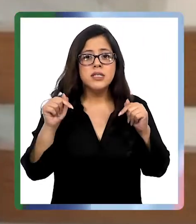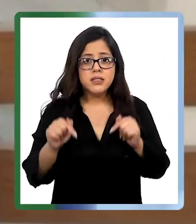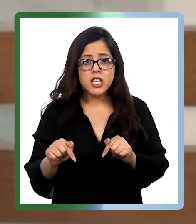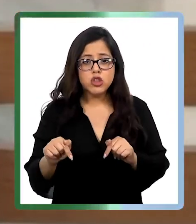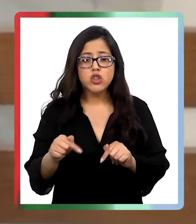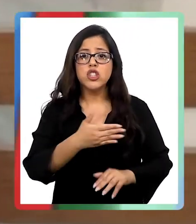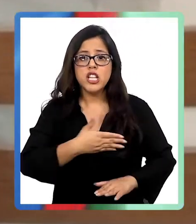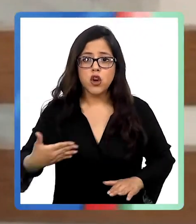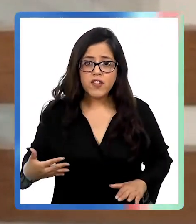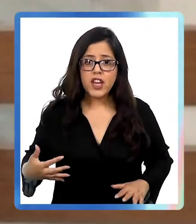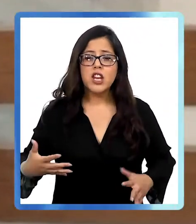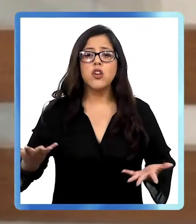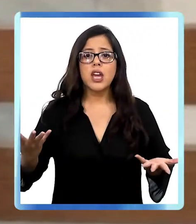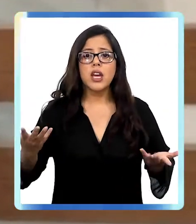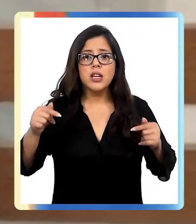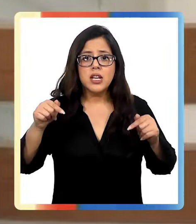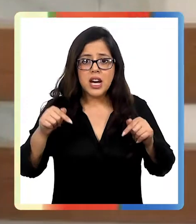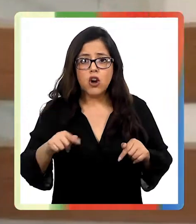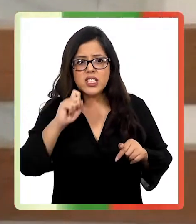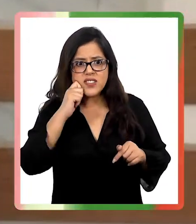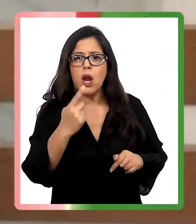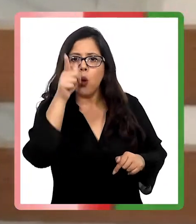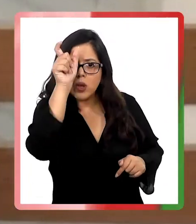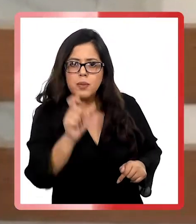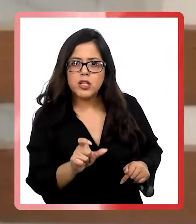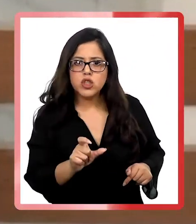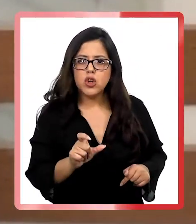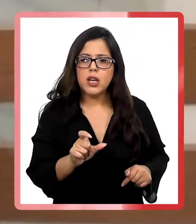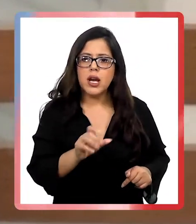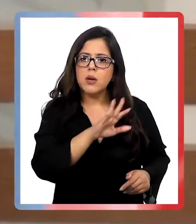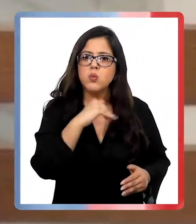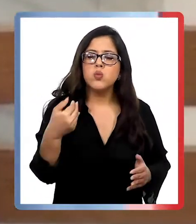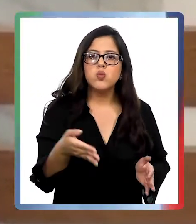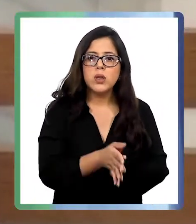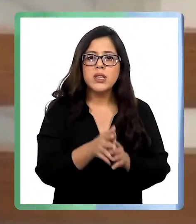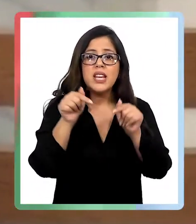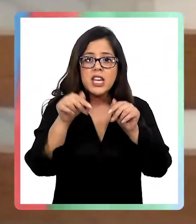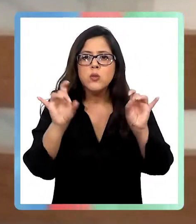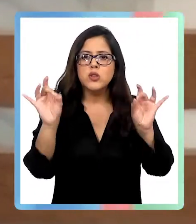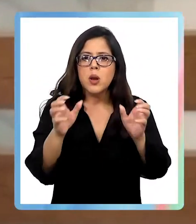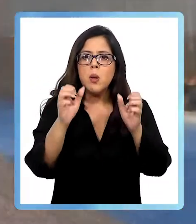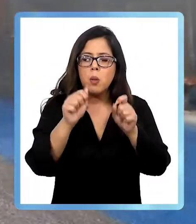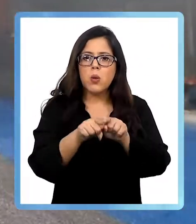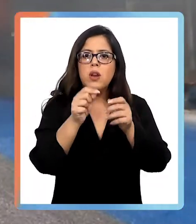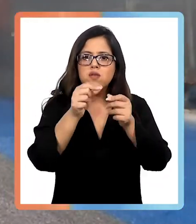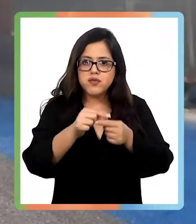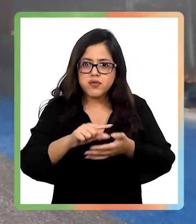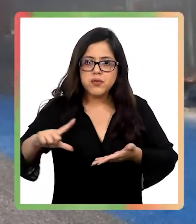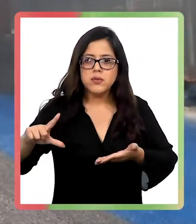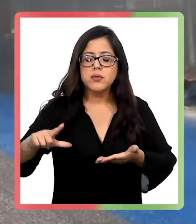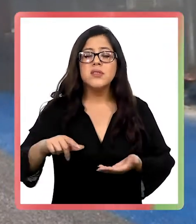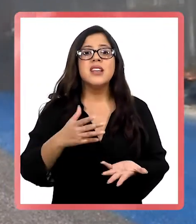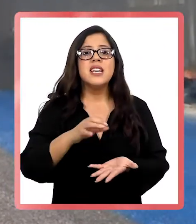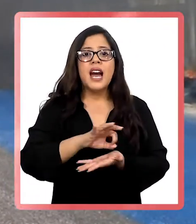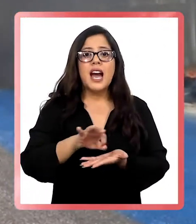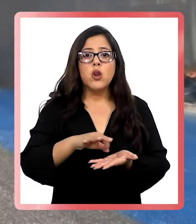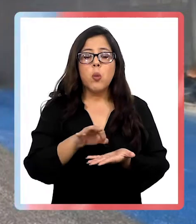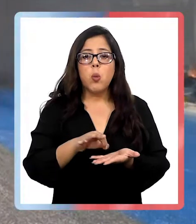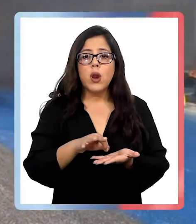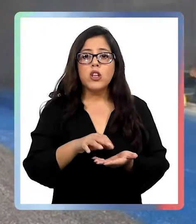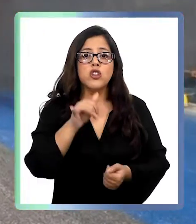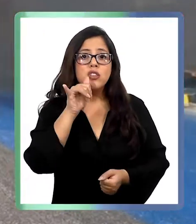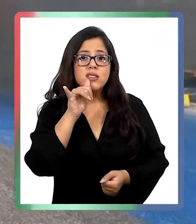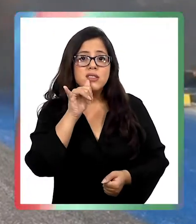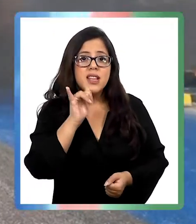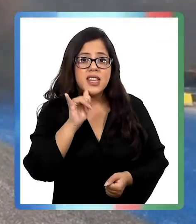Es un desgobierno que hoy en día se ha cobrado una vida y que esto puede seguir escalando. El aeropuerto de Iquique tuvo que